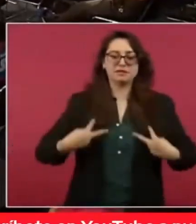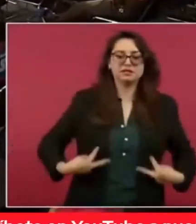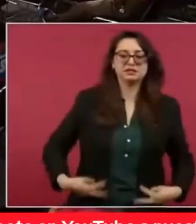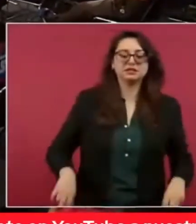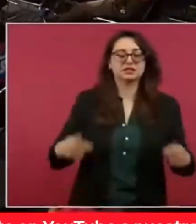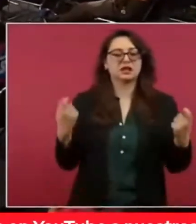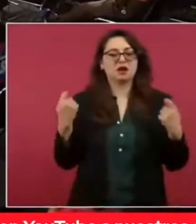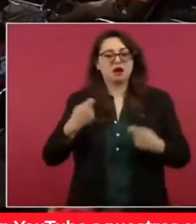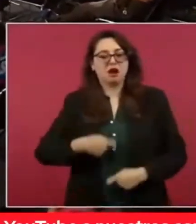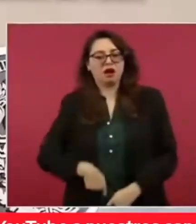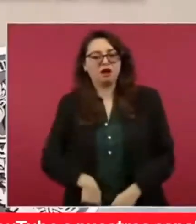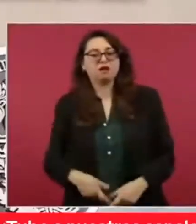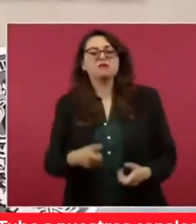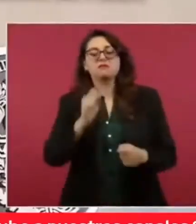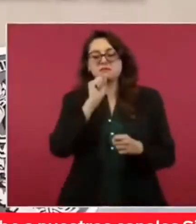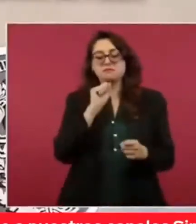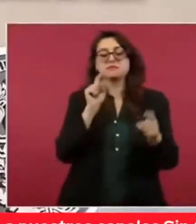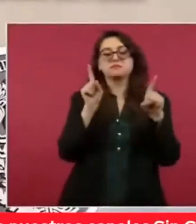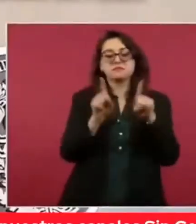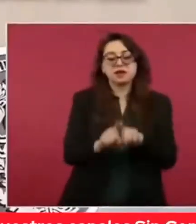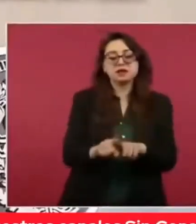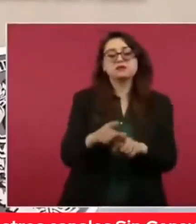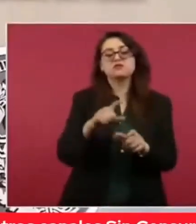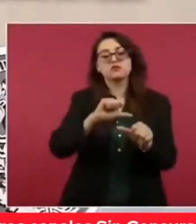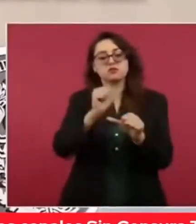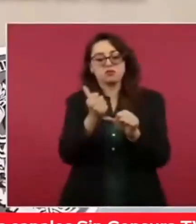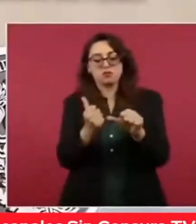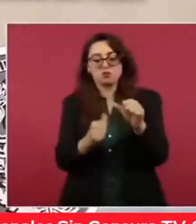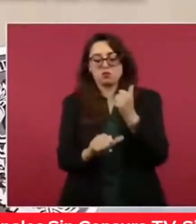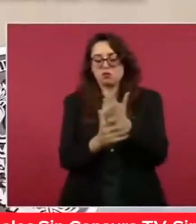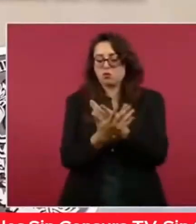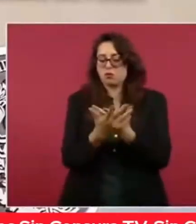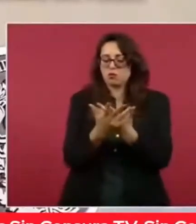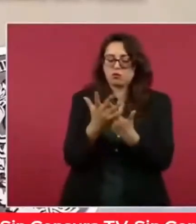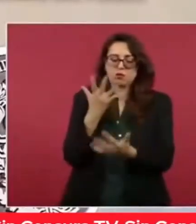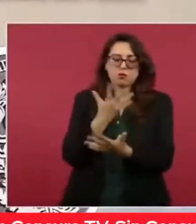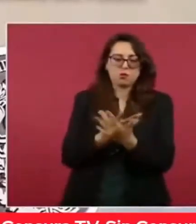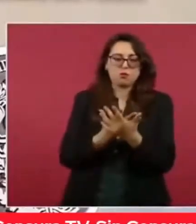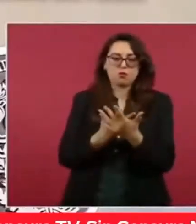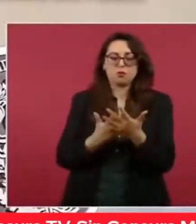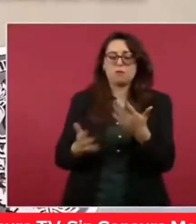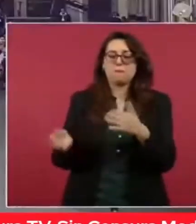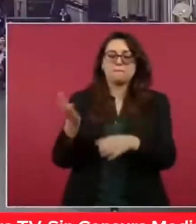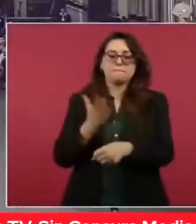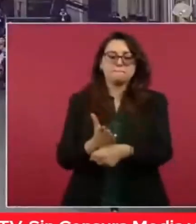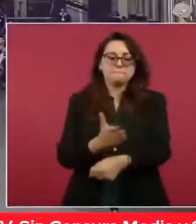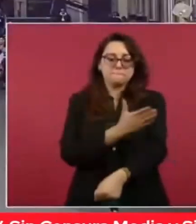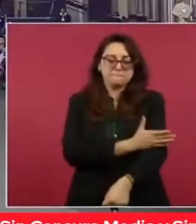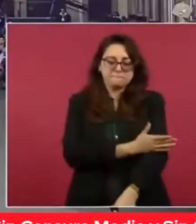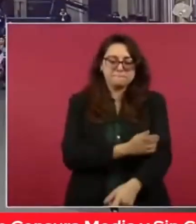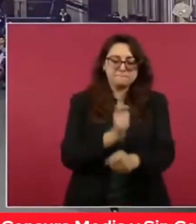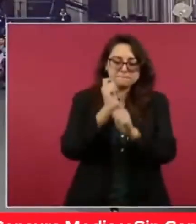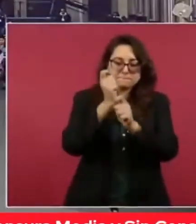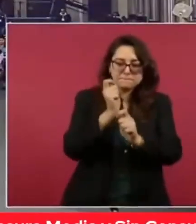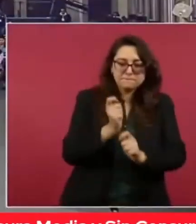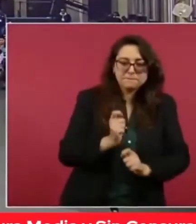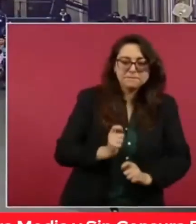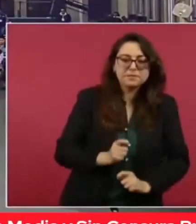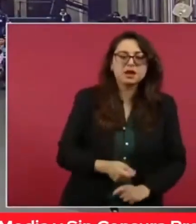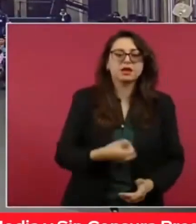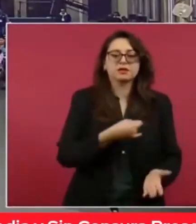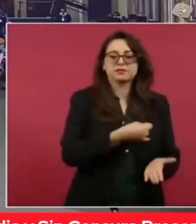Pero también las y los artesanos que hacen verdaderas obras de arte contallados en madera y nuestros productores de